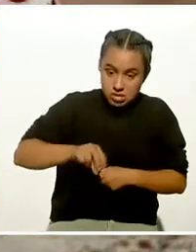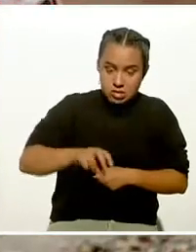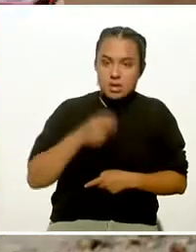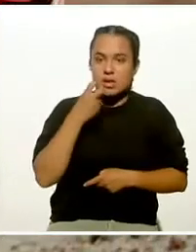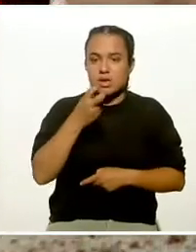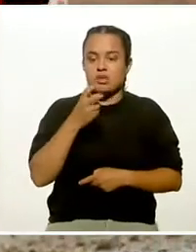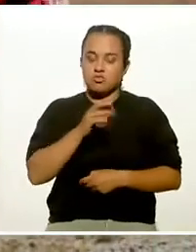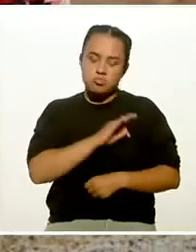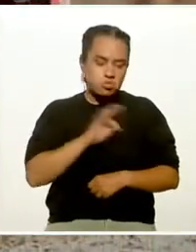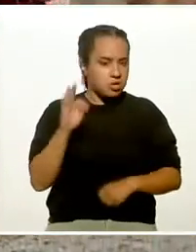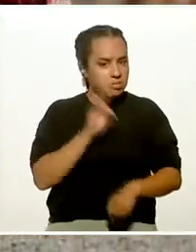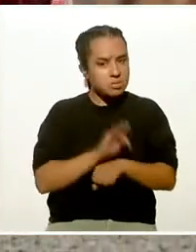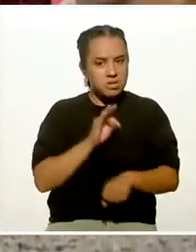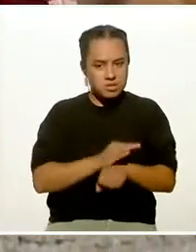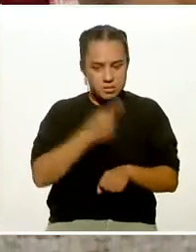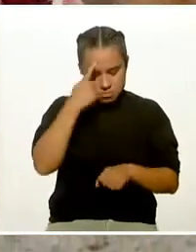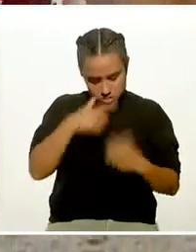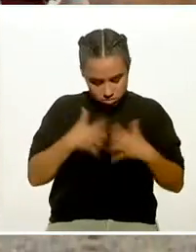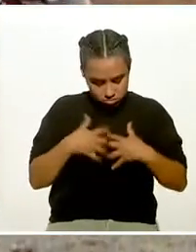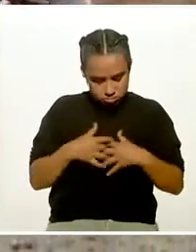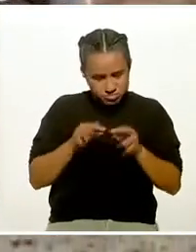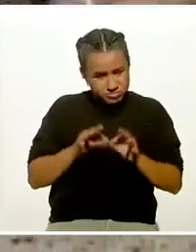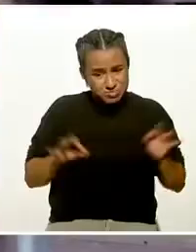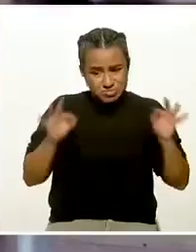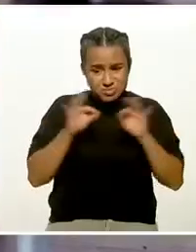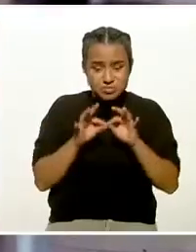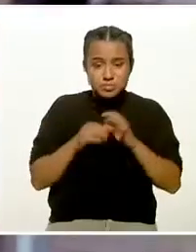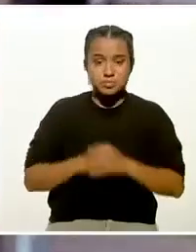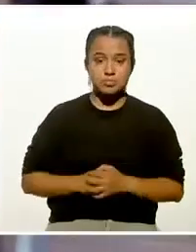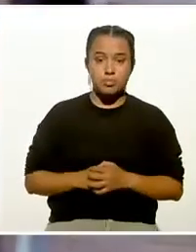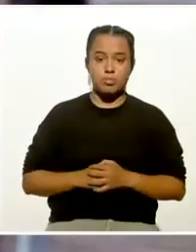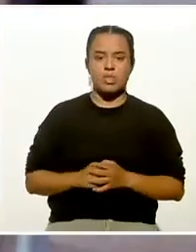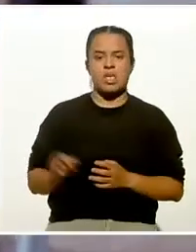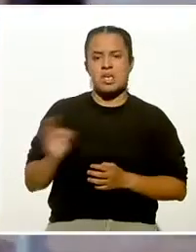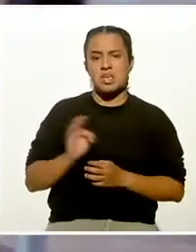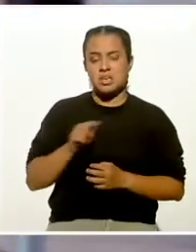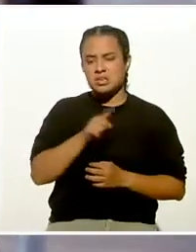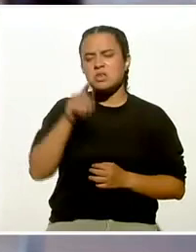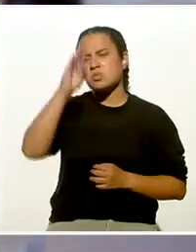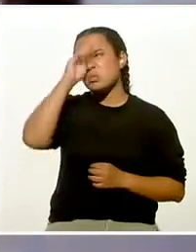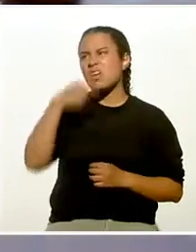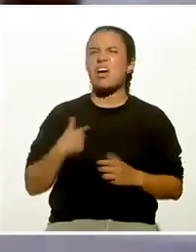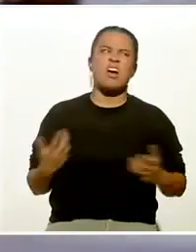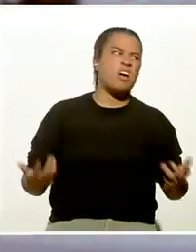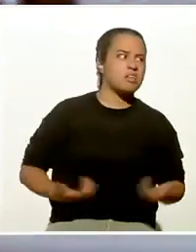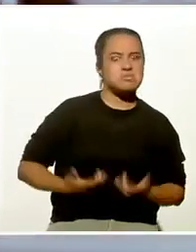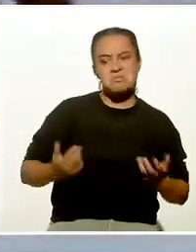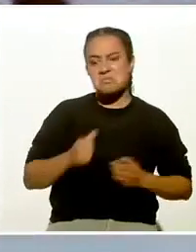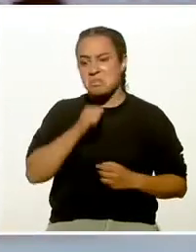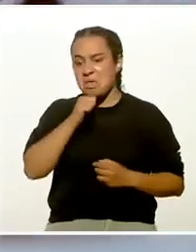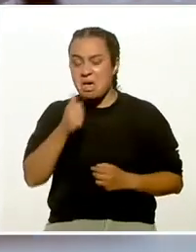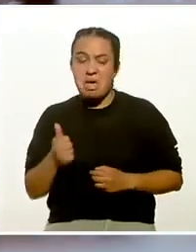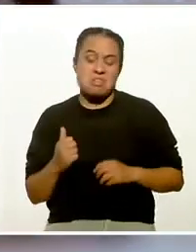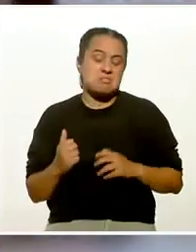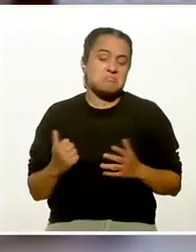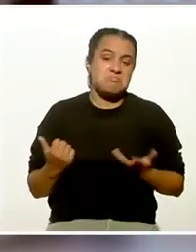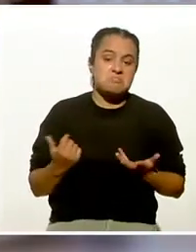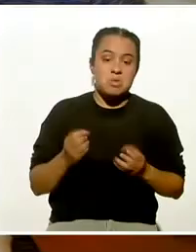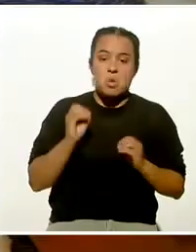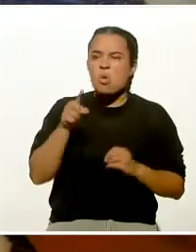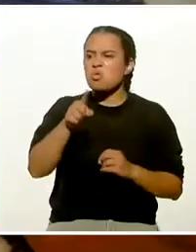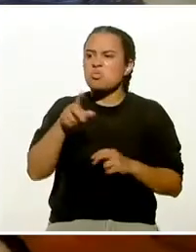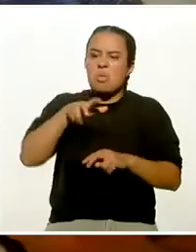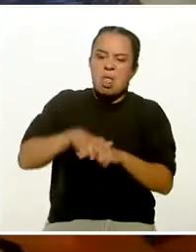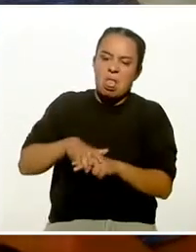beneficios para esta función vital. Si te consideras sedentario o has pasado mucho tiempo sin moverte,